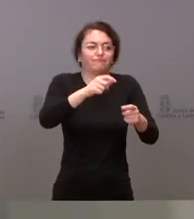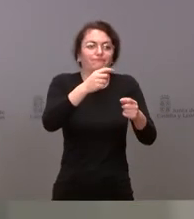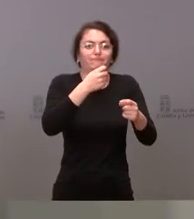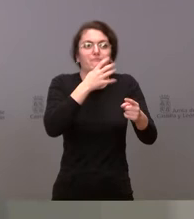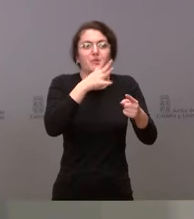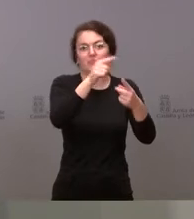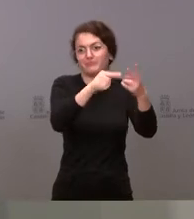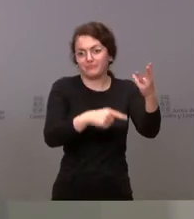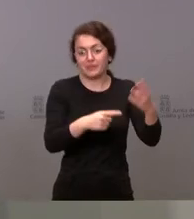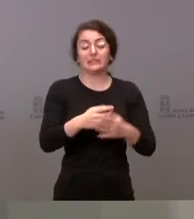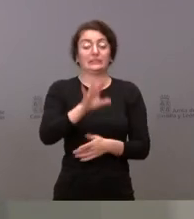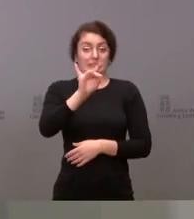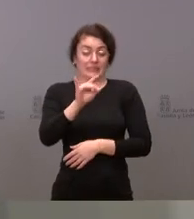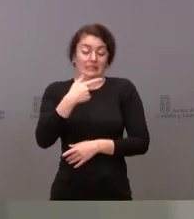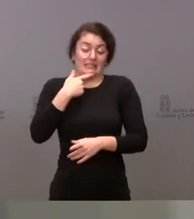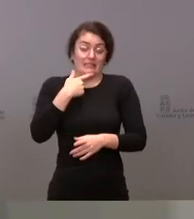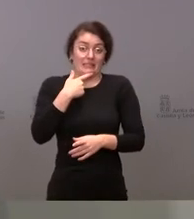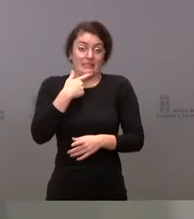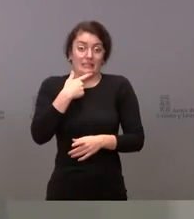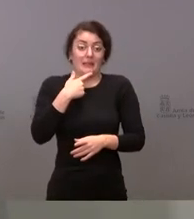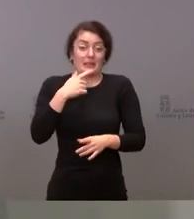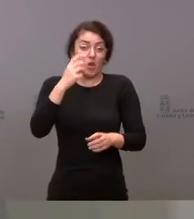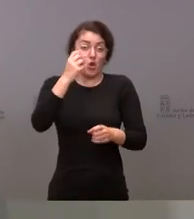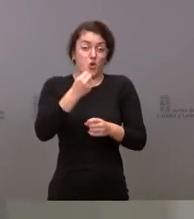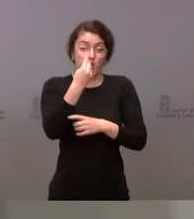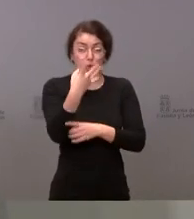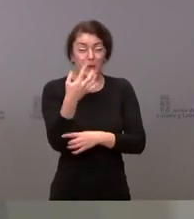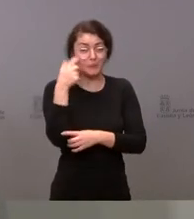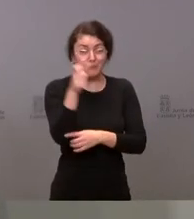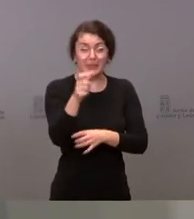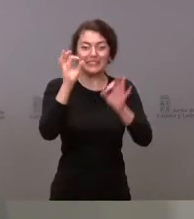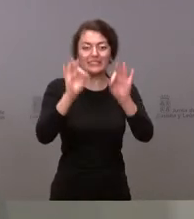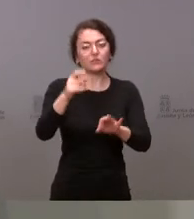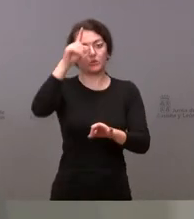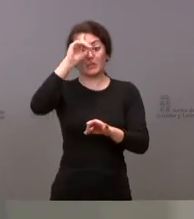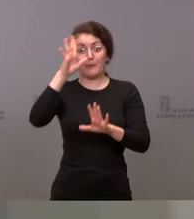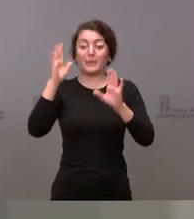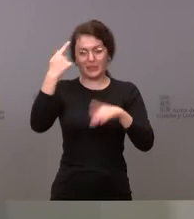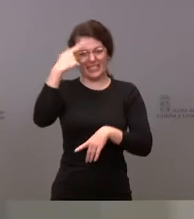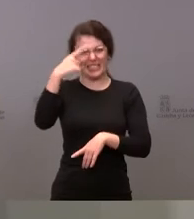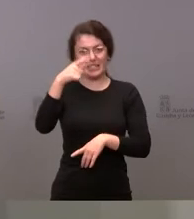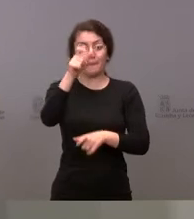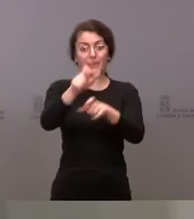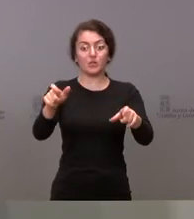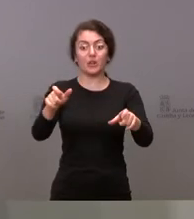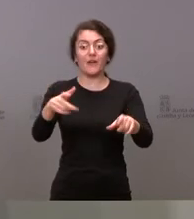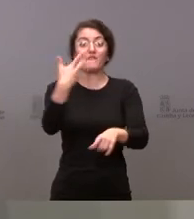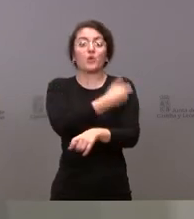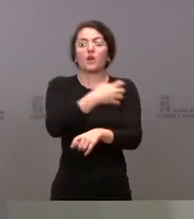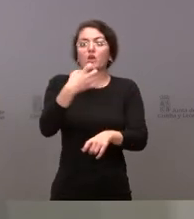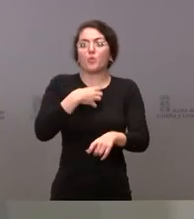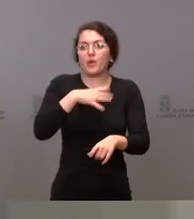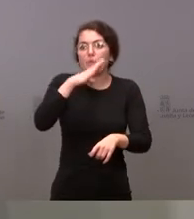no te puedo dar es la cifra exacta, pero como muy bien sabes, hay personas que no se pueden vacunar porque han pasado la enfermedad